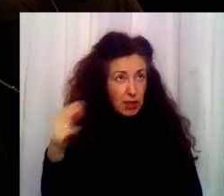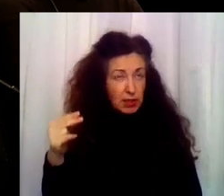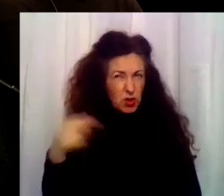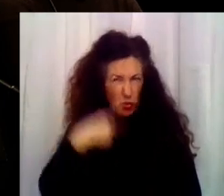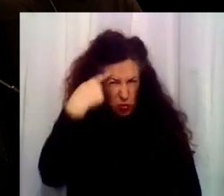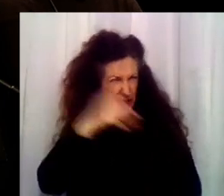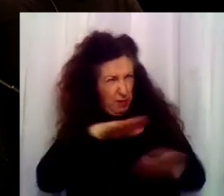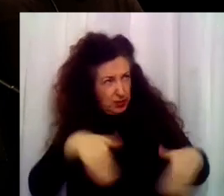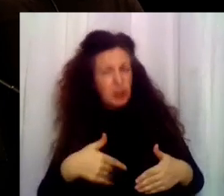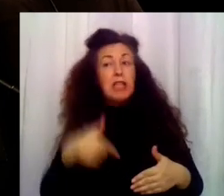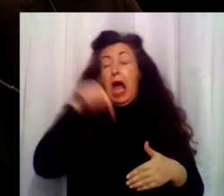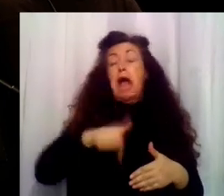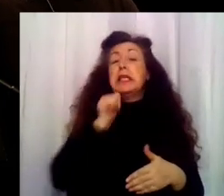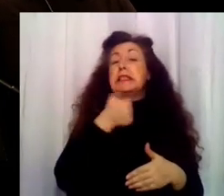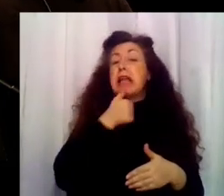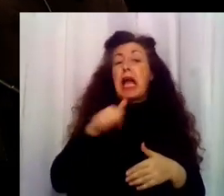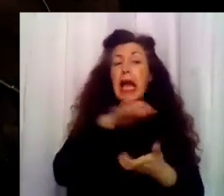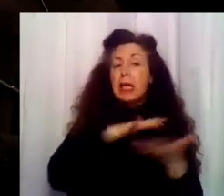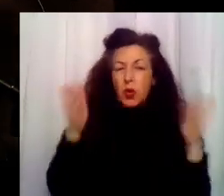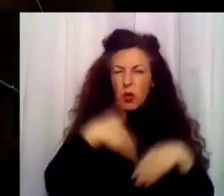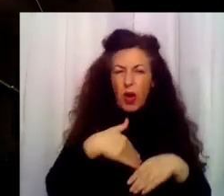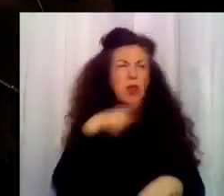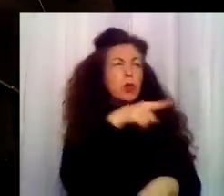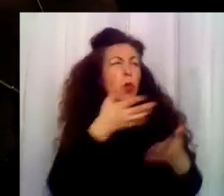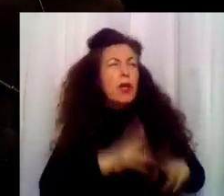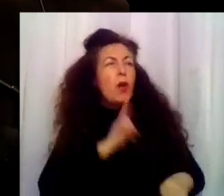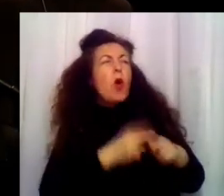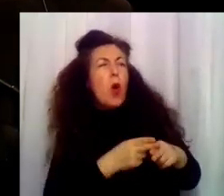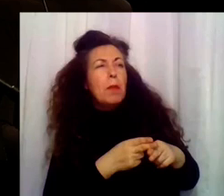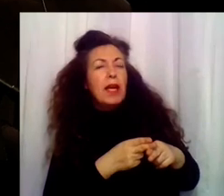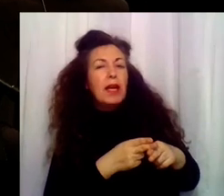Sí, aquí no hay secretos. ¿Y el tuyo se llama...? Humus.